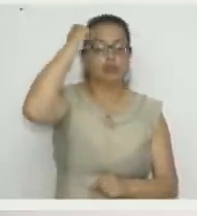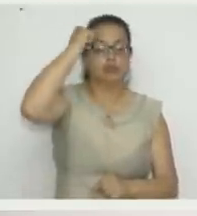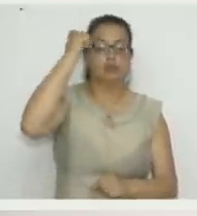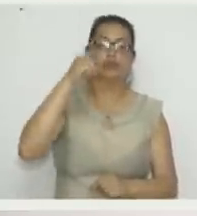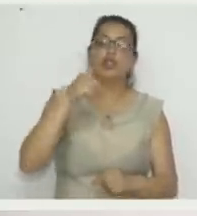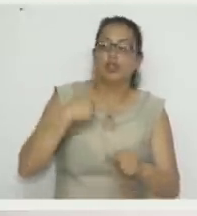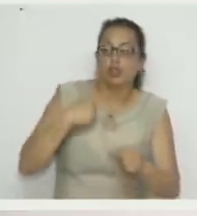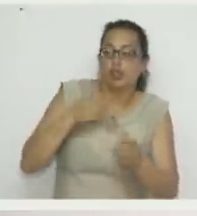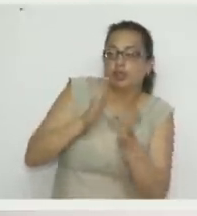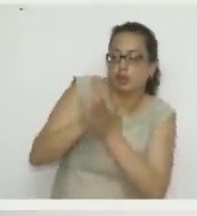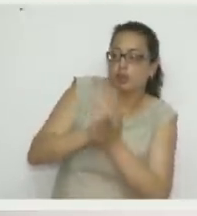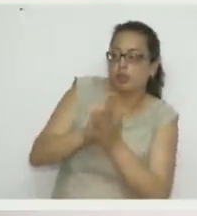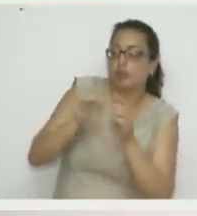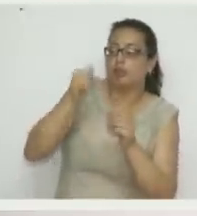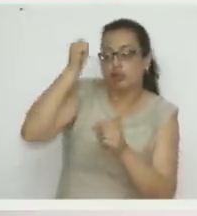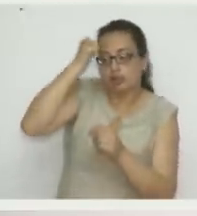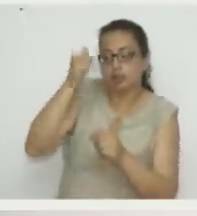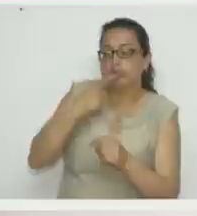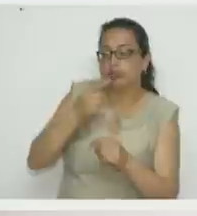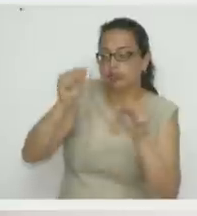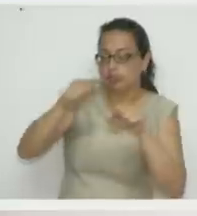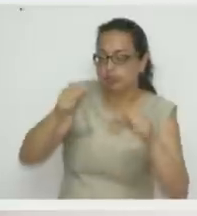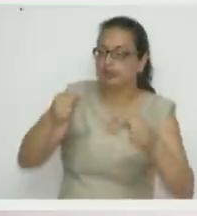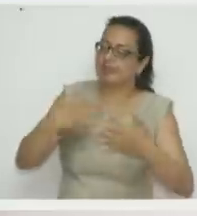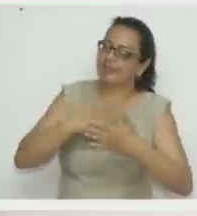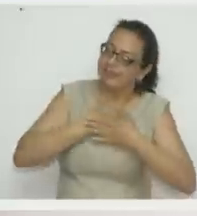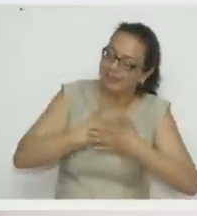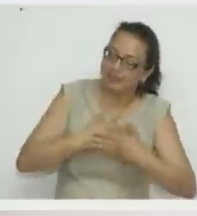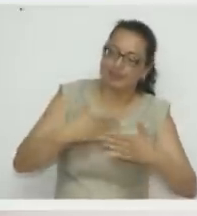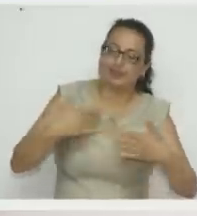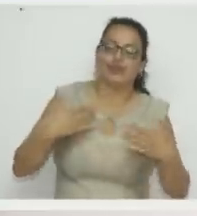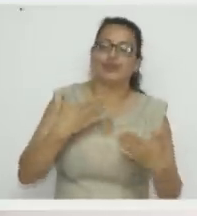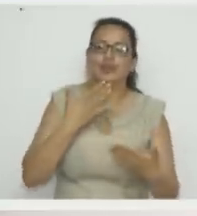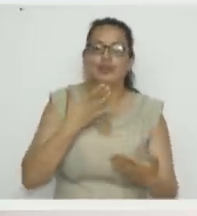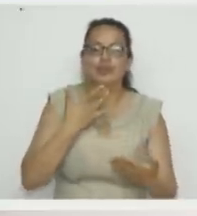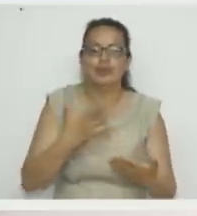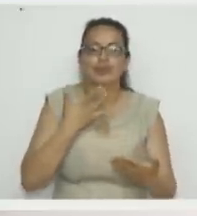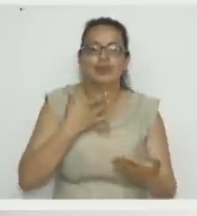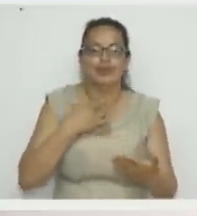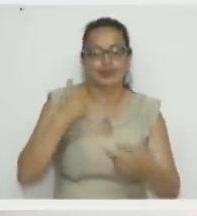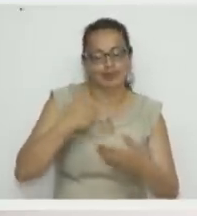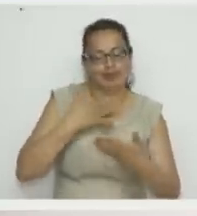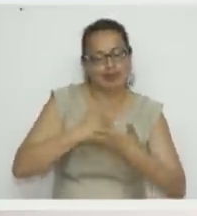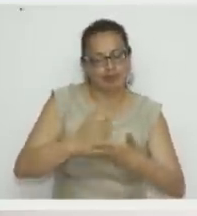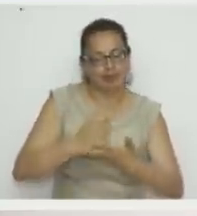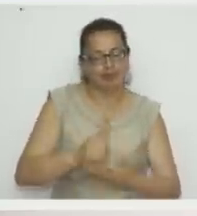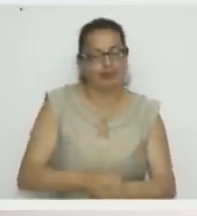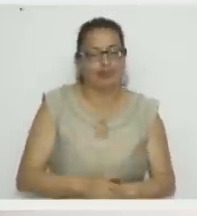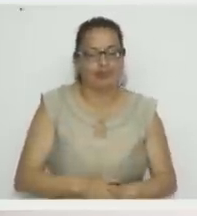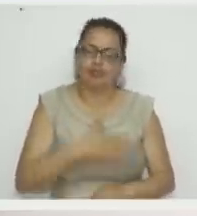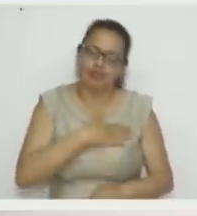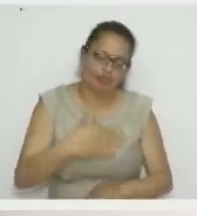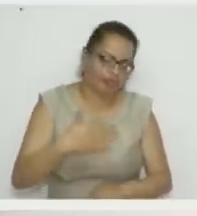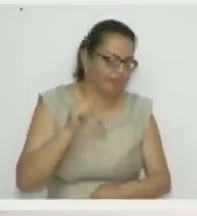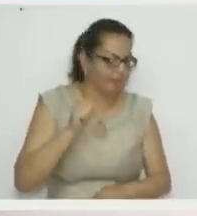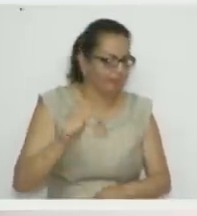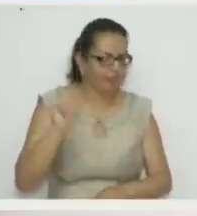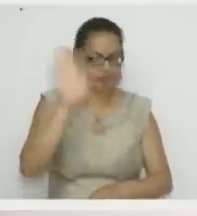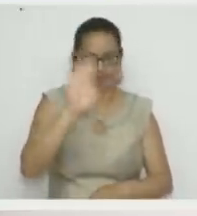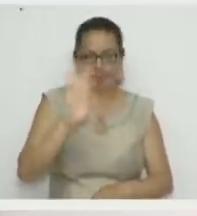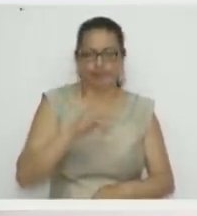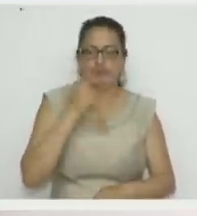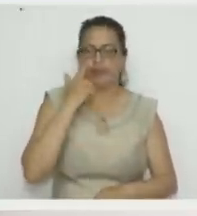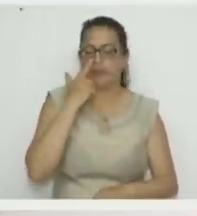ella me colabora con mucho gusto, le puedo ayudar. Un abrazo, que estén muy bien. Adiós. Bueno, que estén muy bien. Hasta luego.